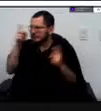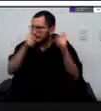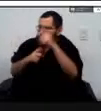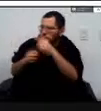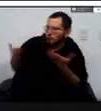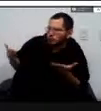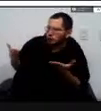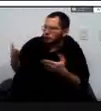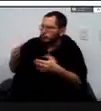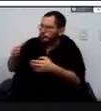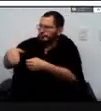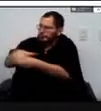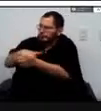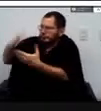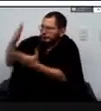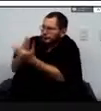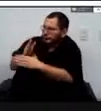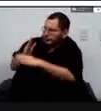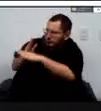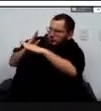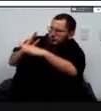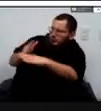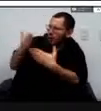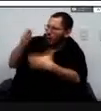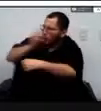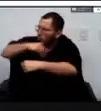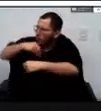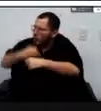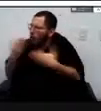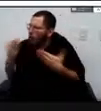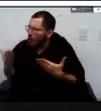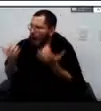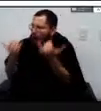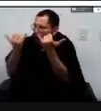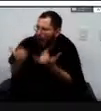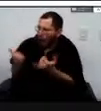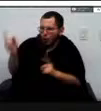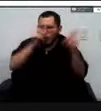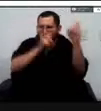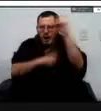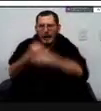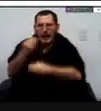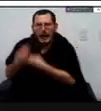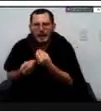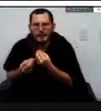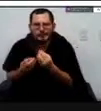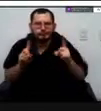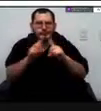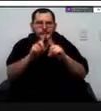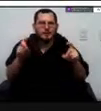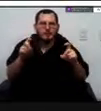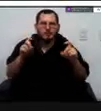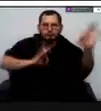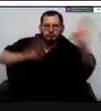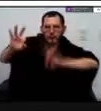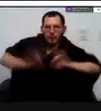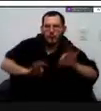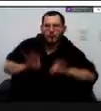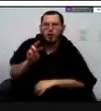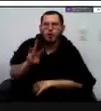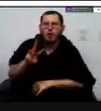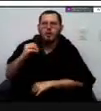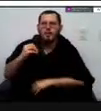en este momento estamos en la fase de formulación de esos 30 más o menos 30 proyectos que aspiramos a tener